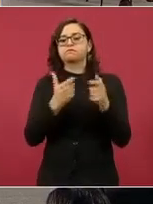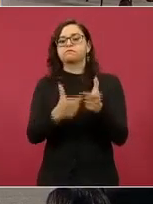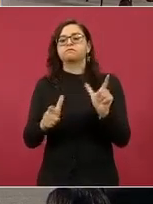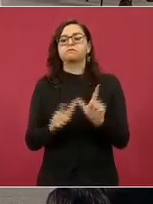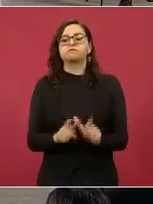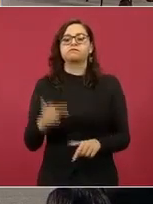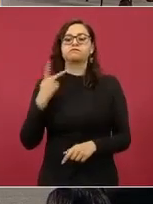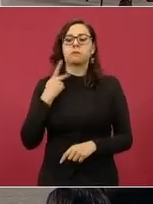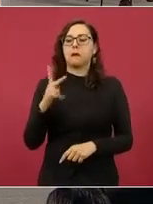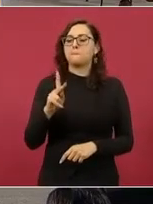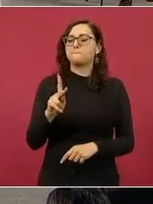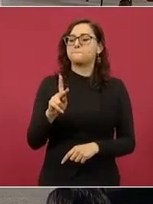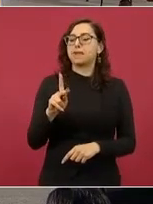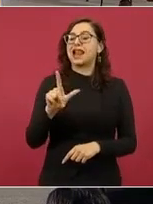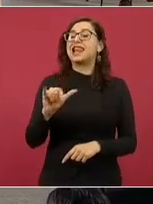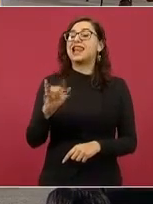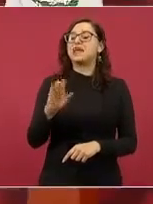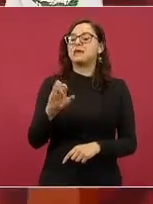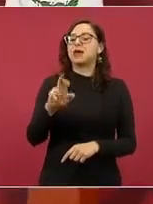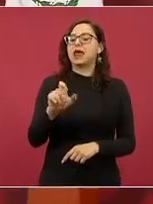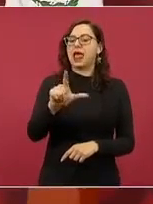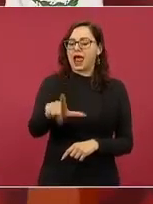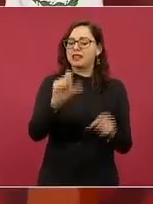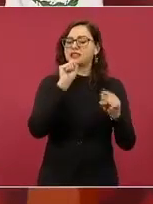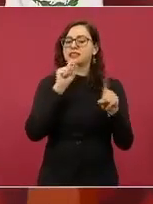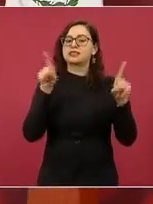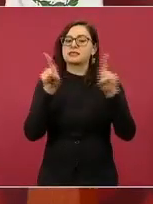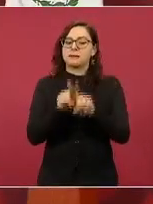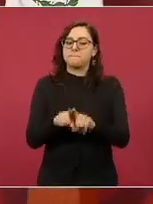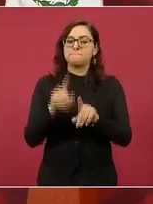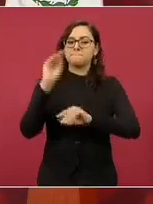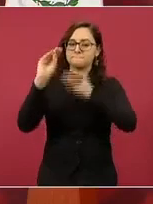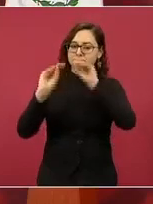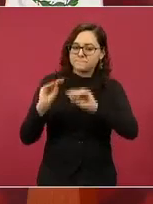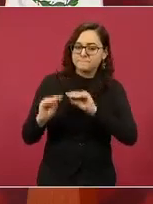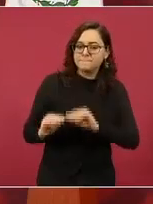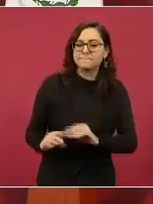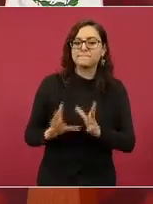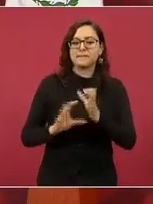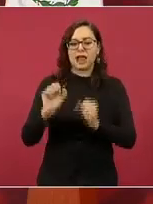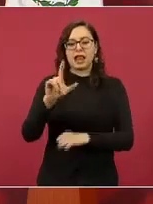participó también en la Convención Liberal en